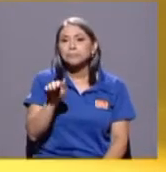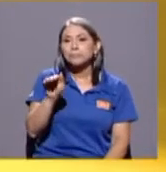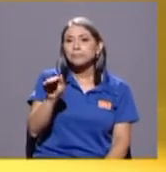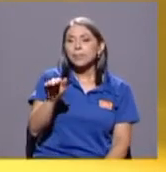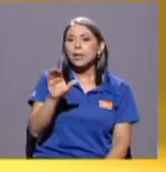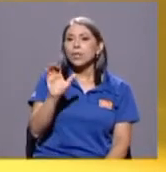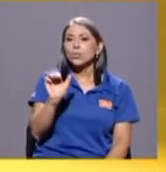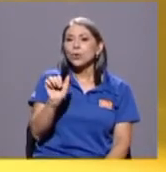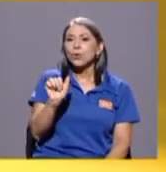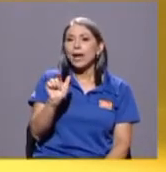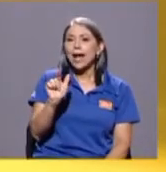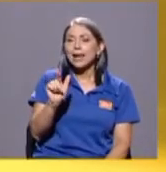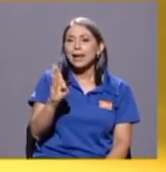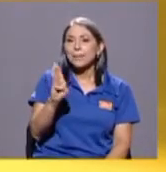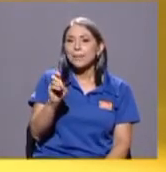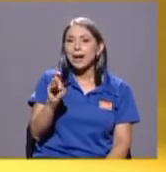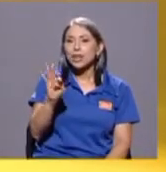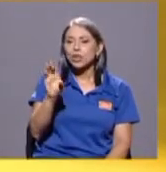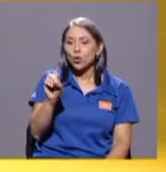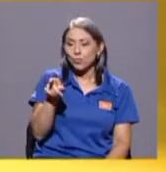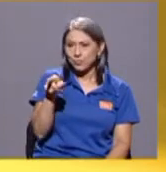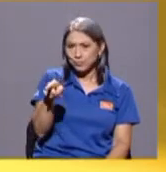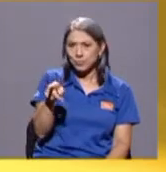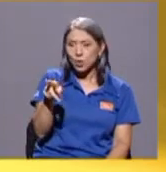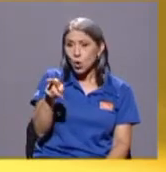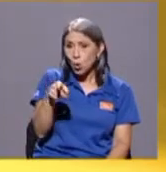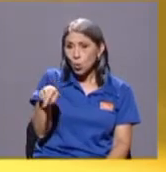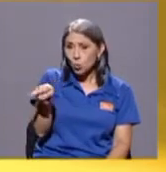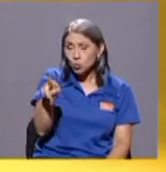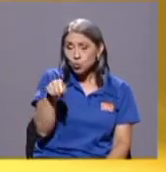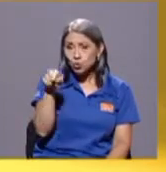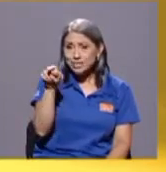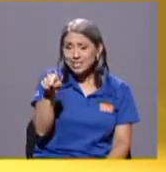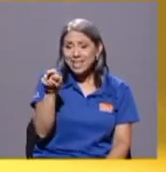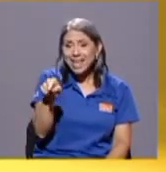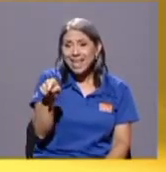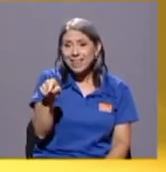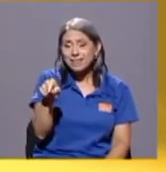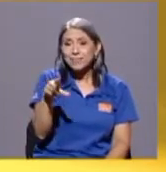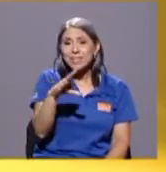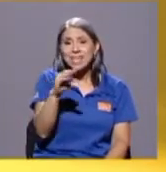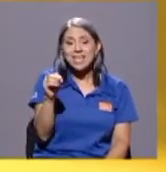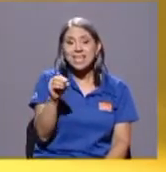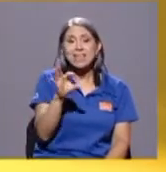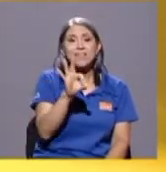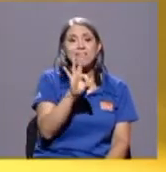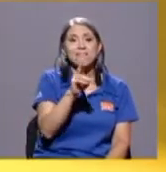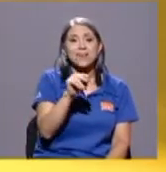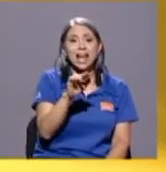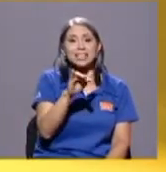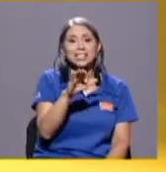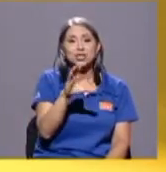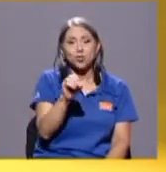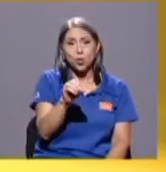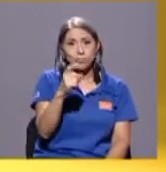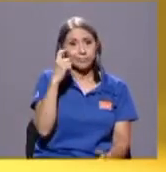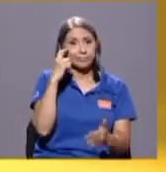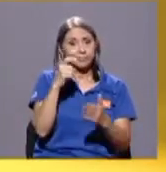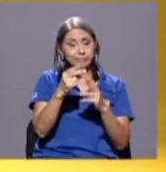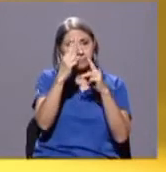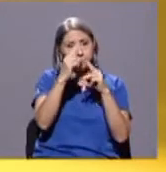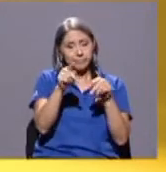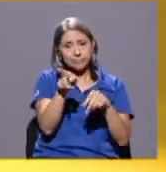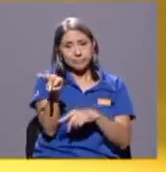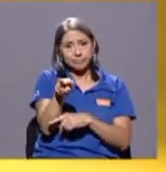ustedes tienen muchas, ustedes y Francisco tienen muchos niveles de